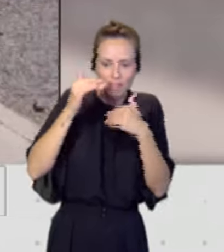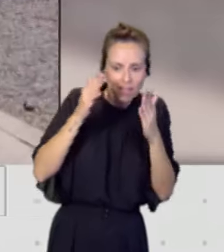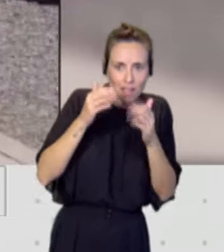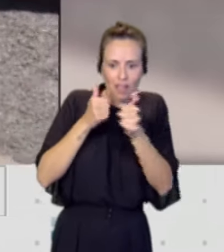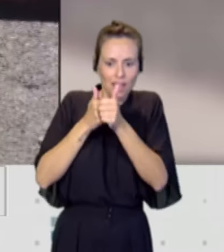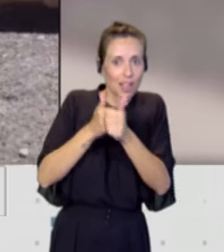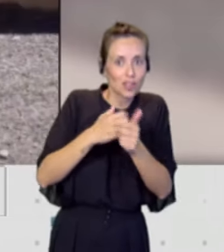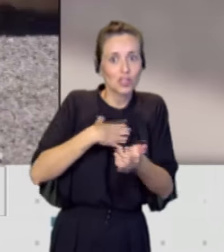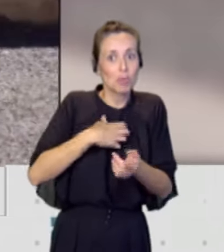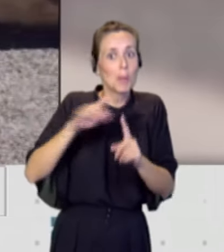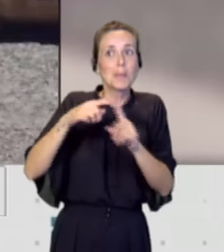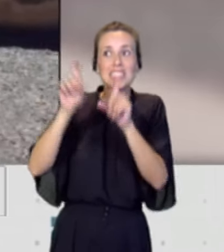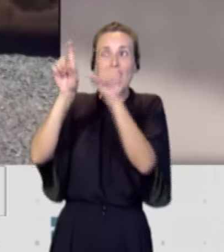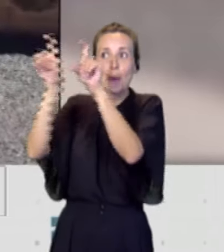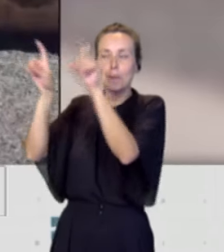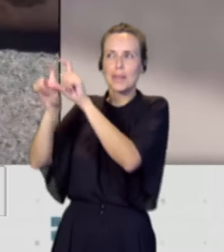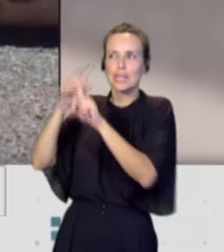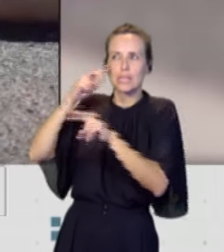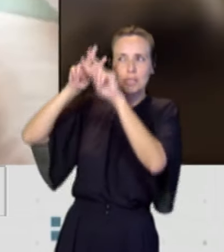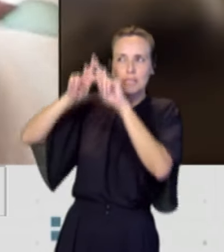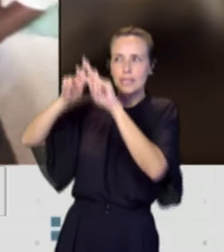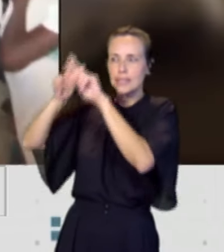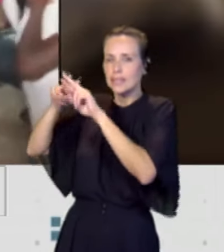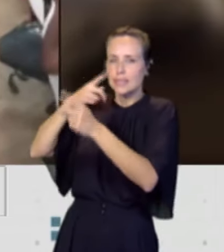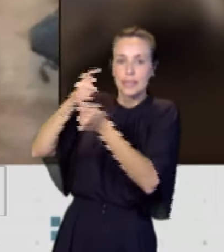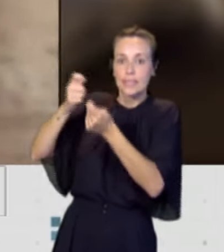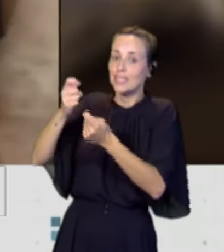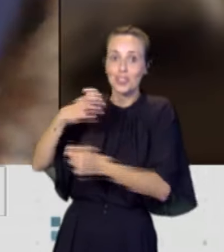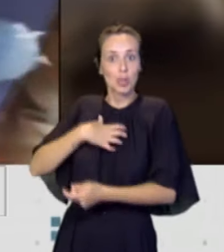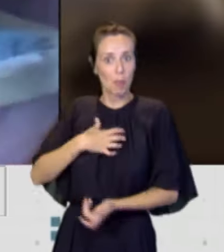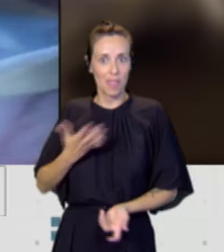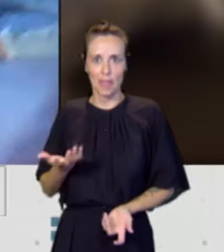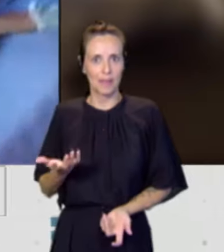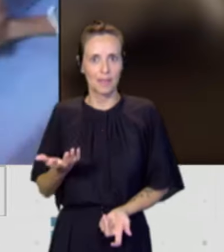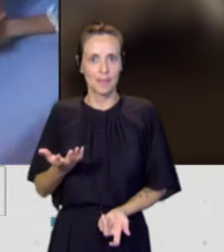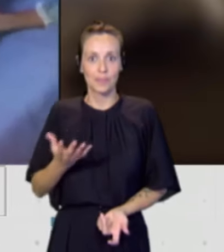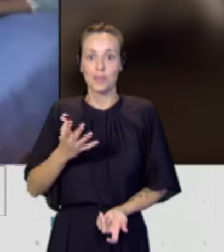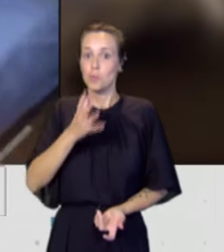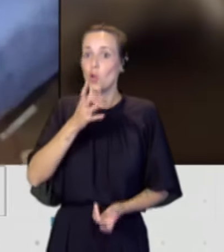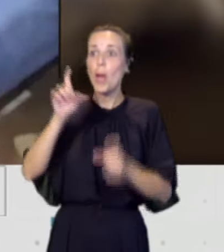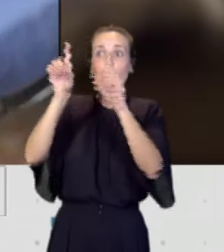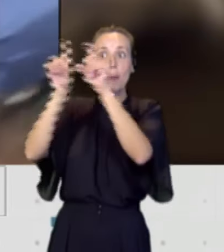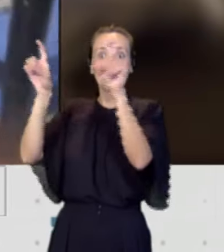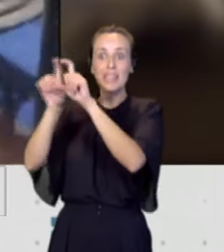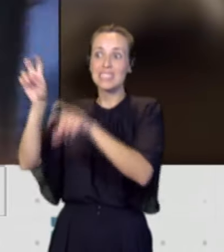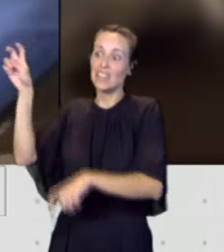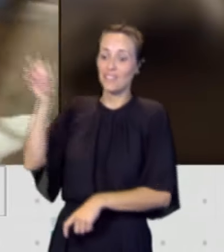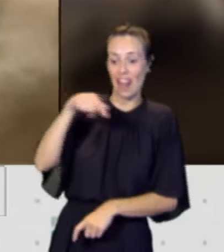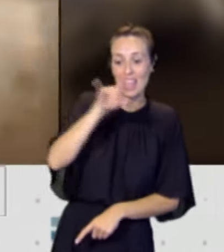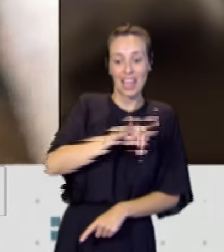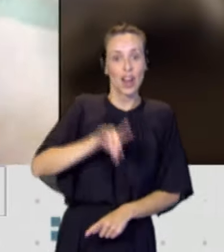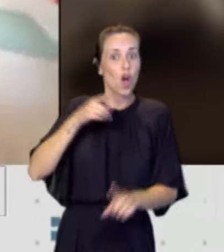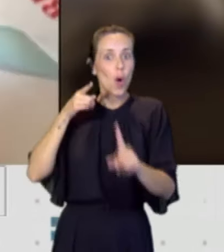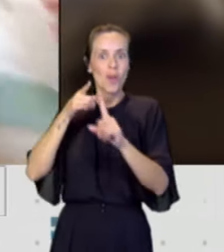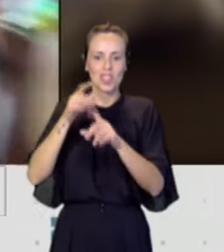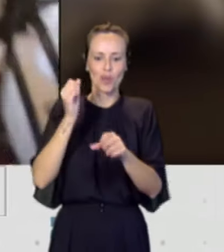fiscalización de las empresas que vienen a Canarias explícitamente a dedicarse a la acogida, porque es